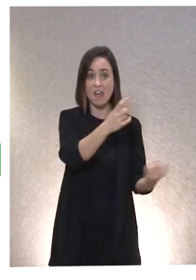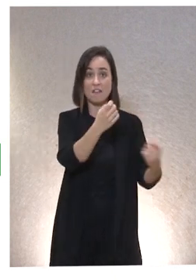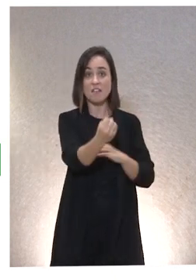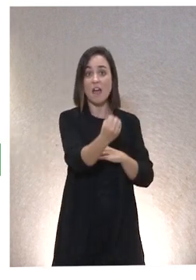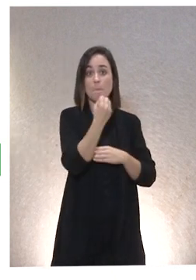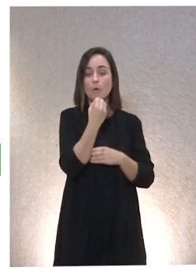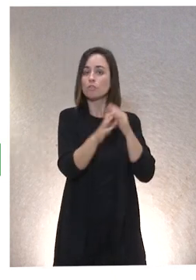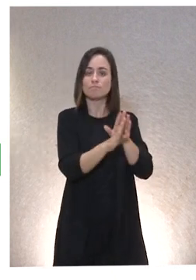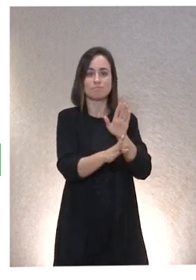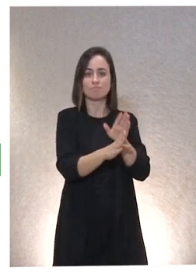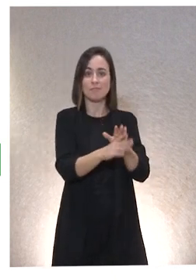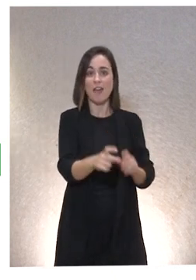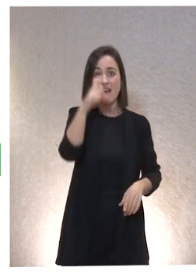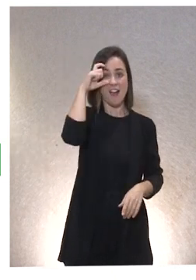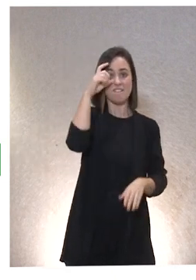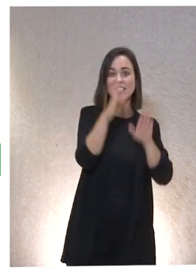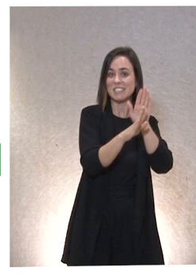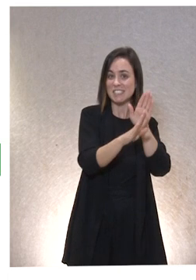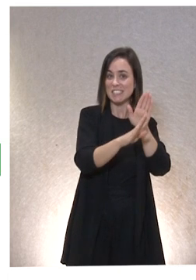apoyos sean sostenidos. Punto.